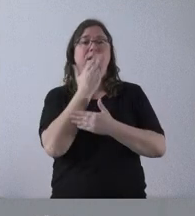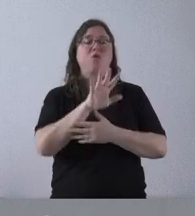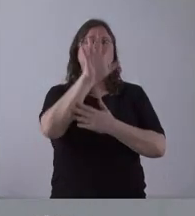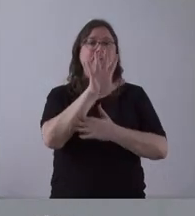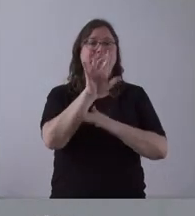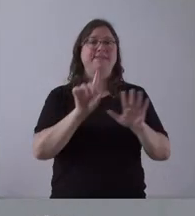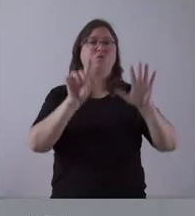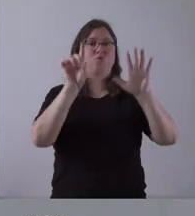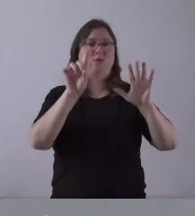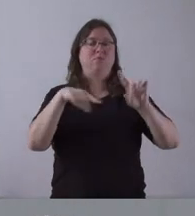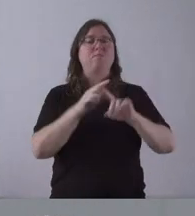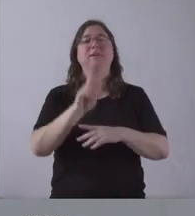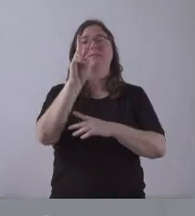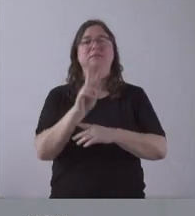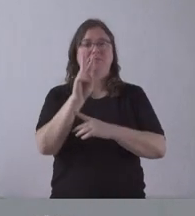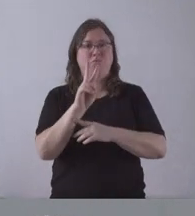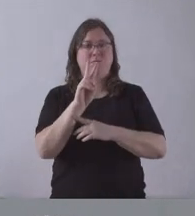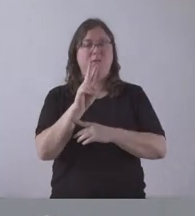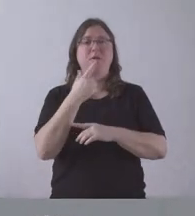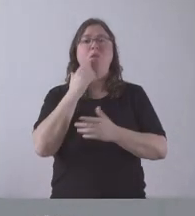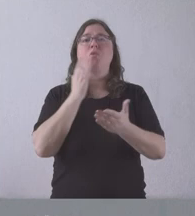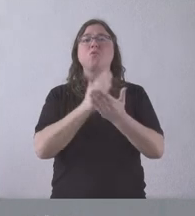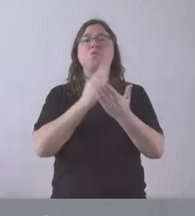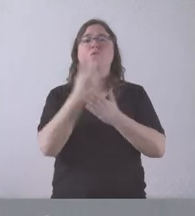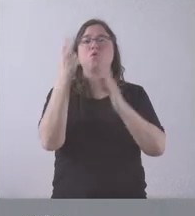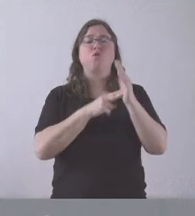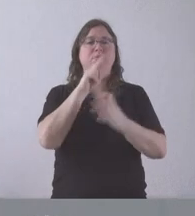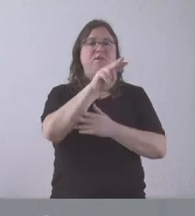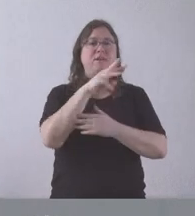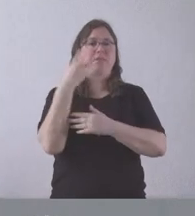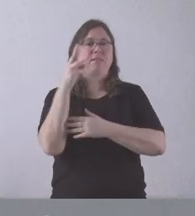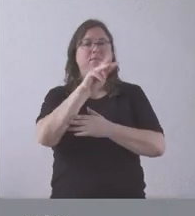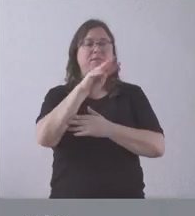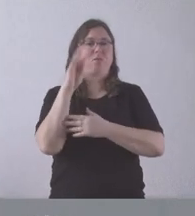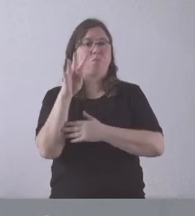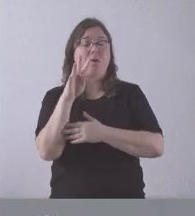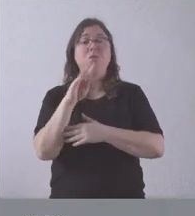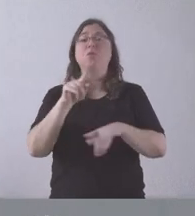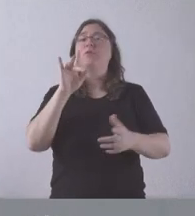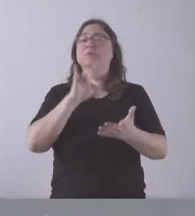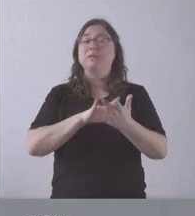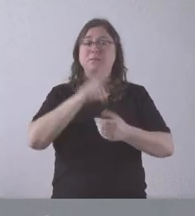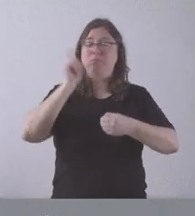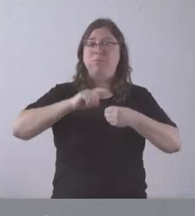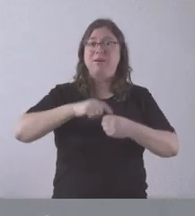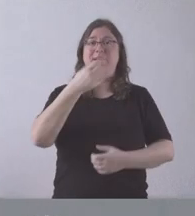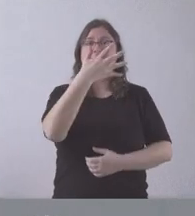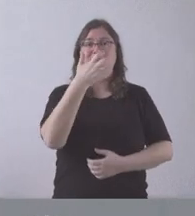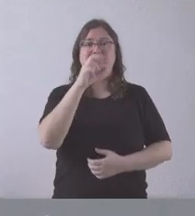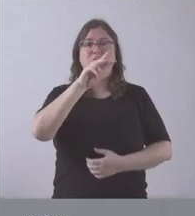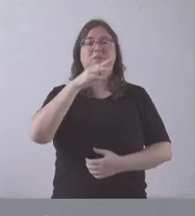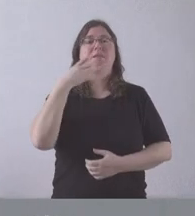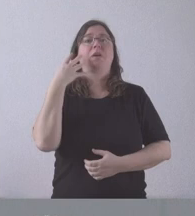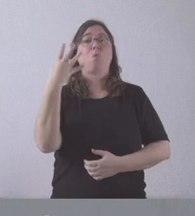primaria y educación secundaria obligatorio en el curso 23-24. Los alumnos matriculados son 534 estudiantes